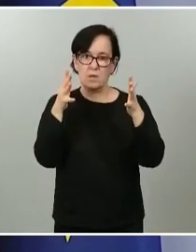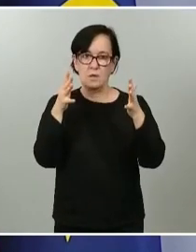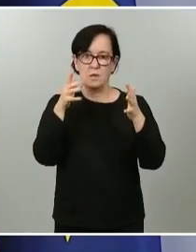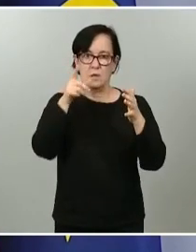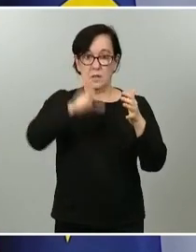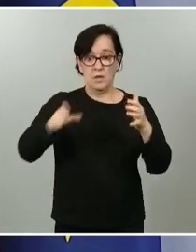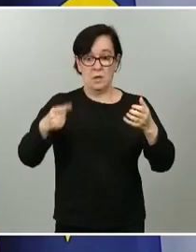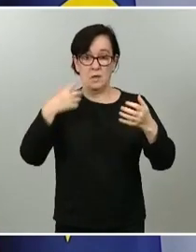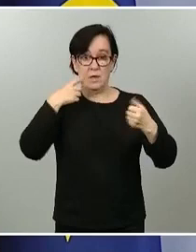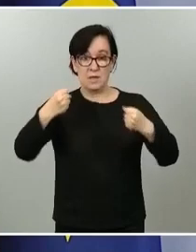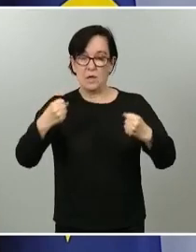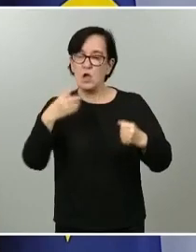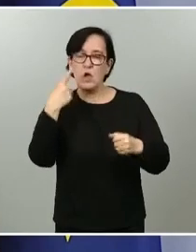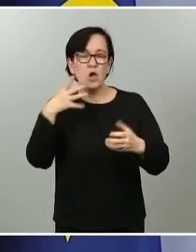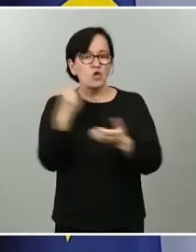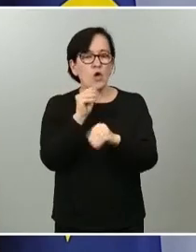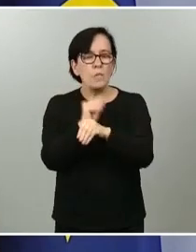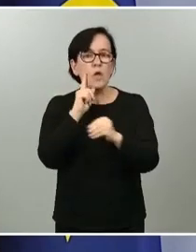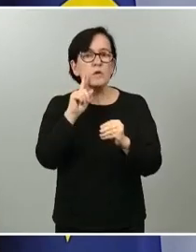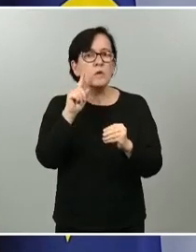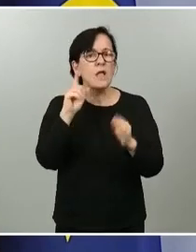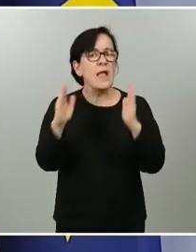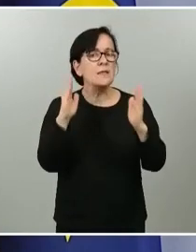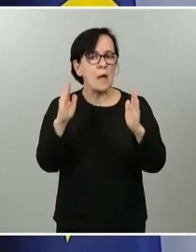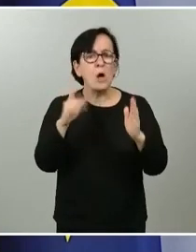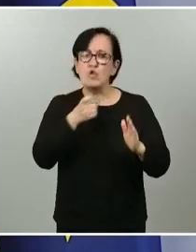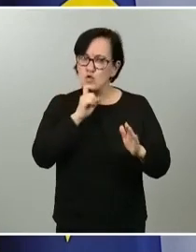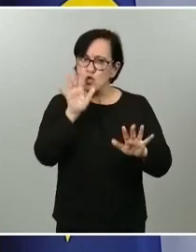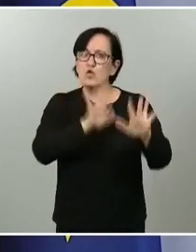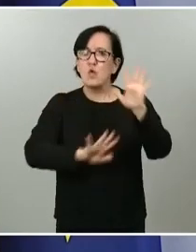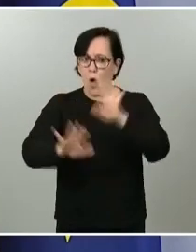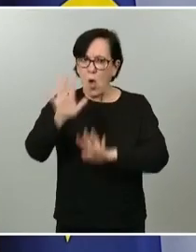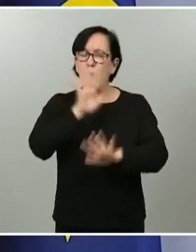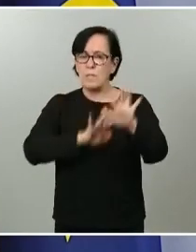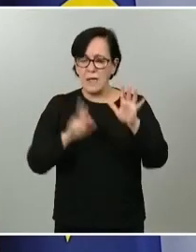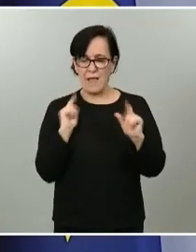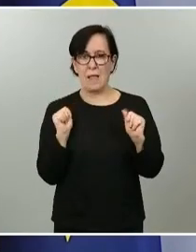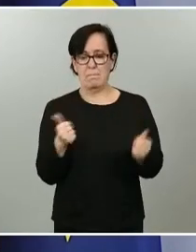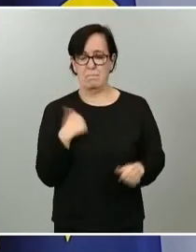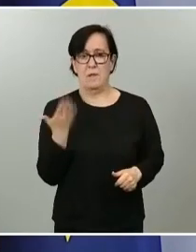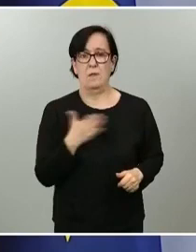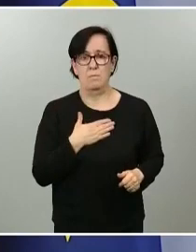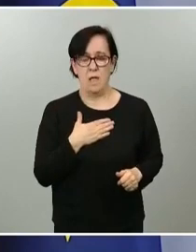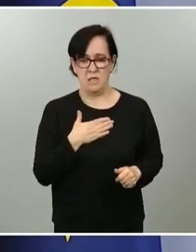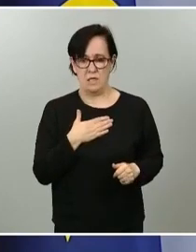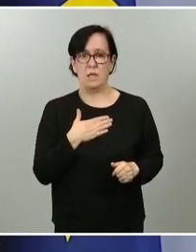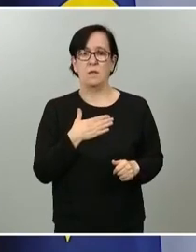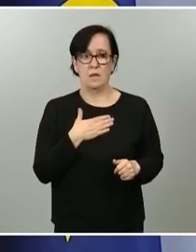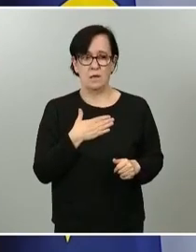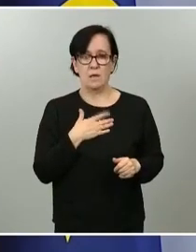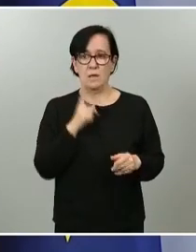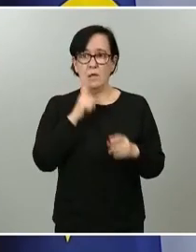toda prudencia va a ser poca en una etapa muy compleja que se inicia mañana con un paso adicional.